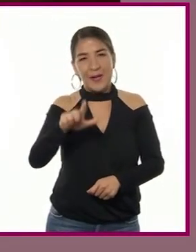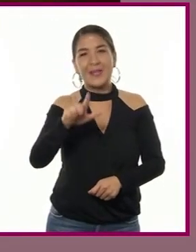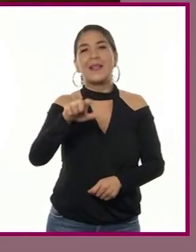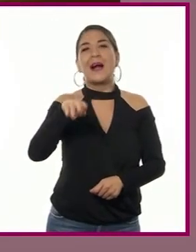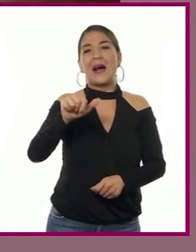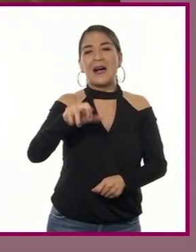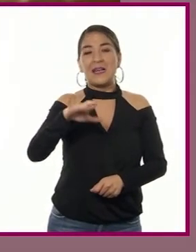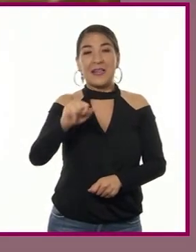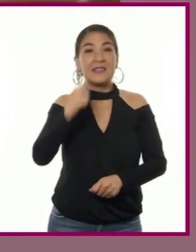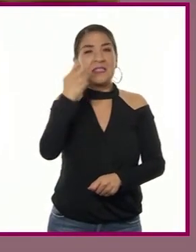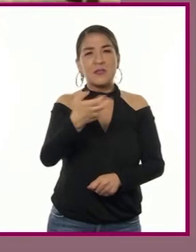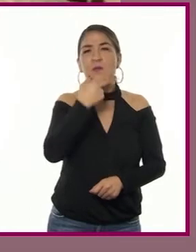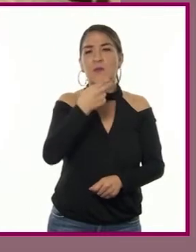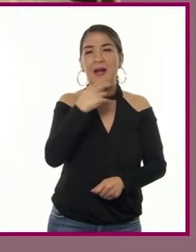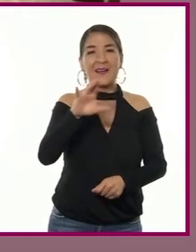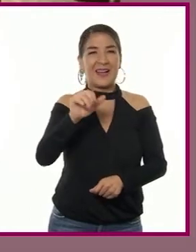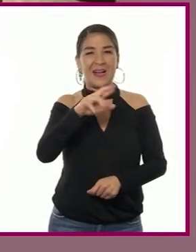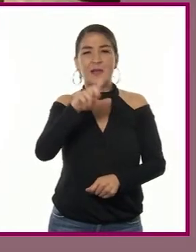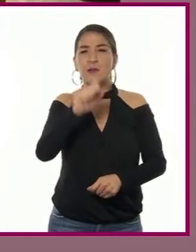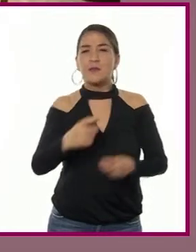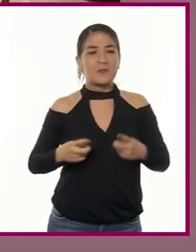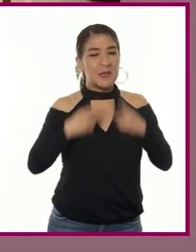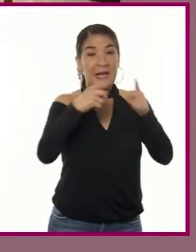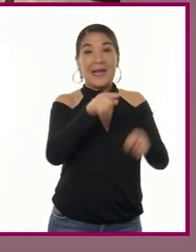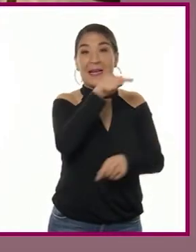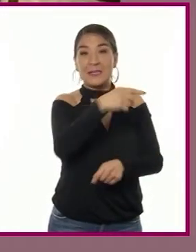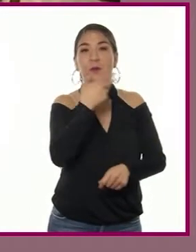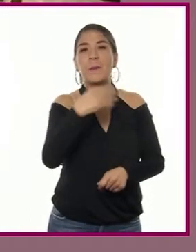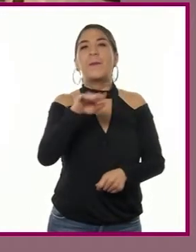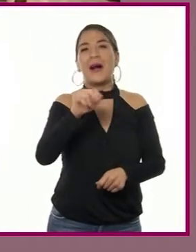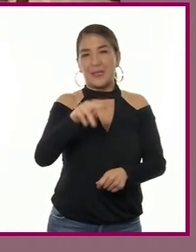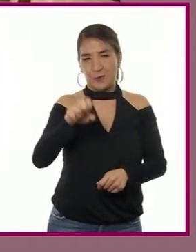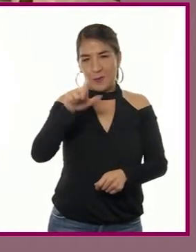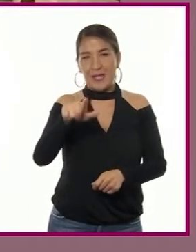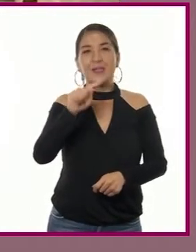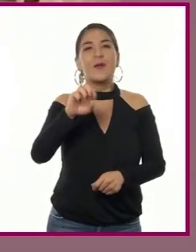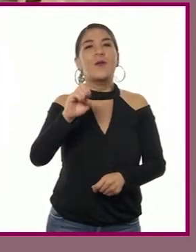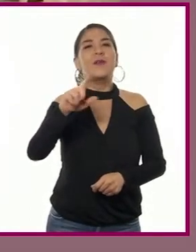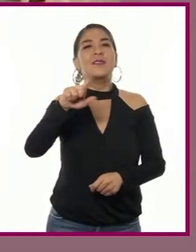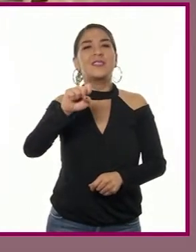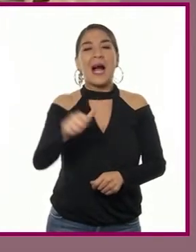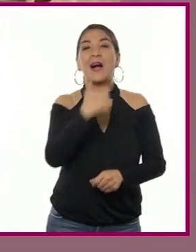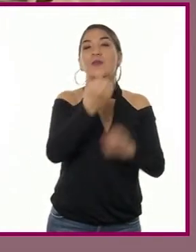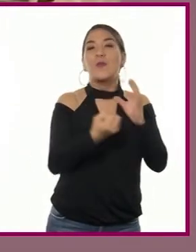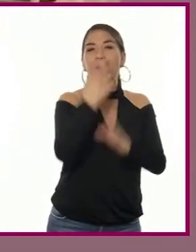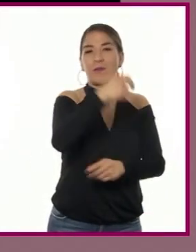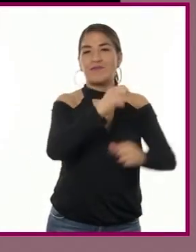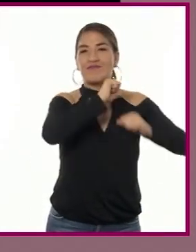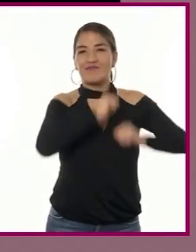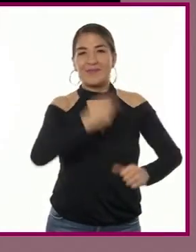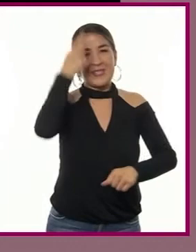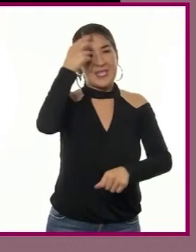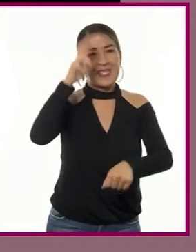designó en 1790 a Manuel Tolzá como el nuevo titular de la Academia.